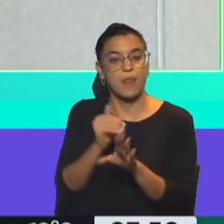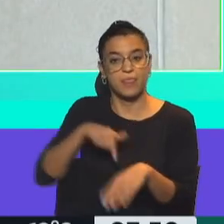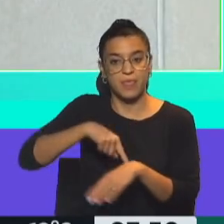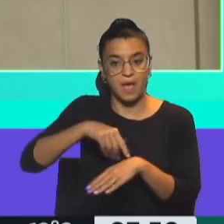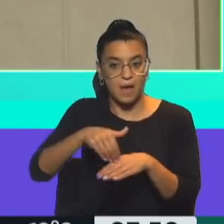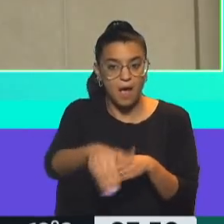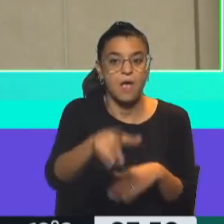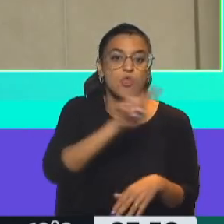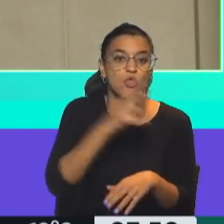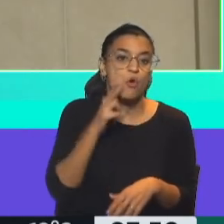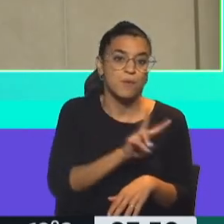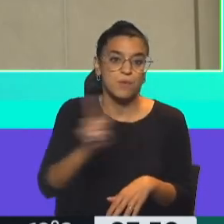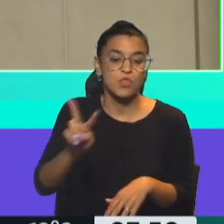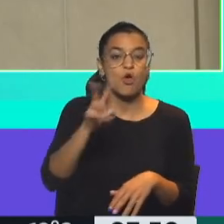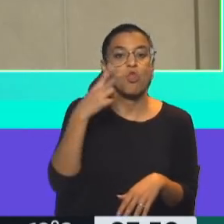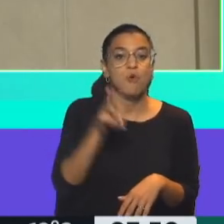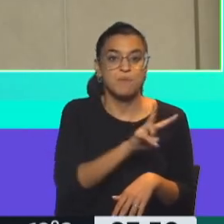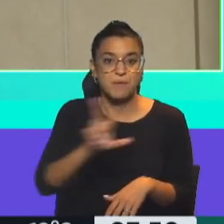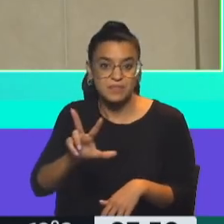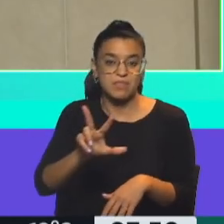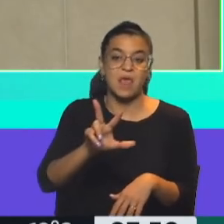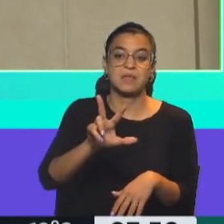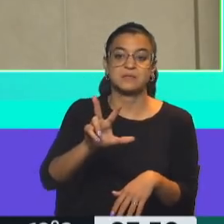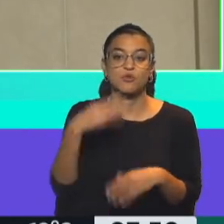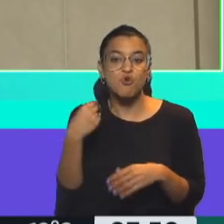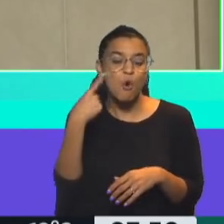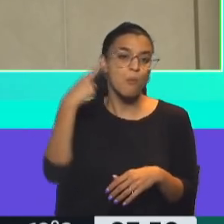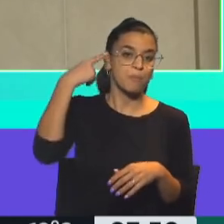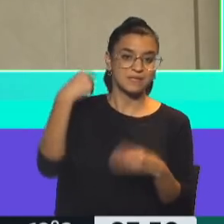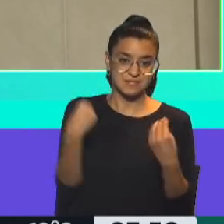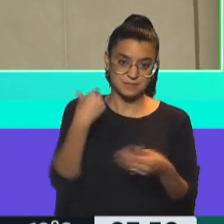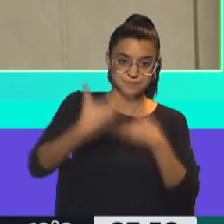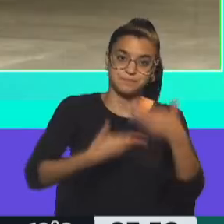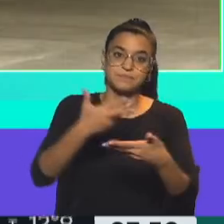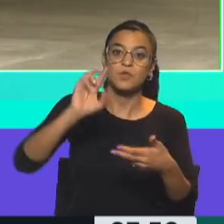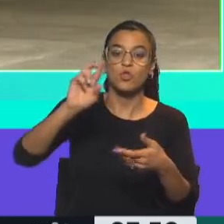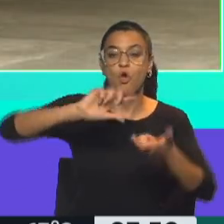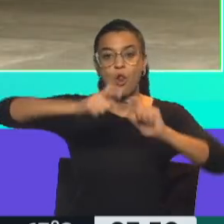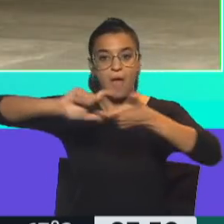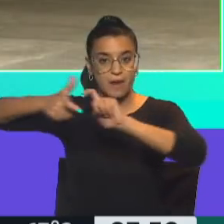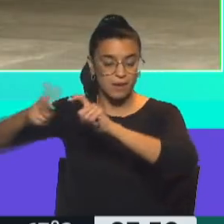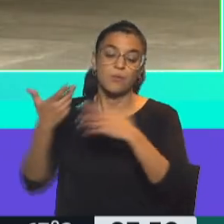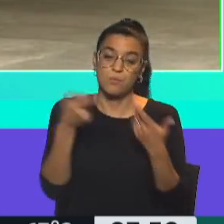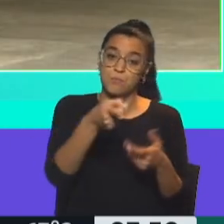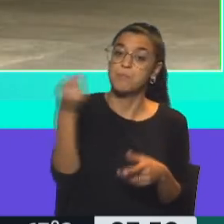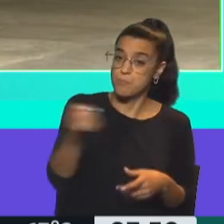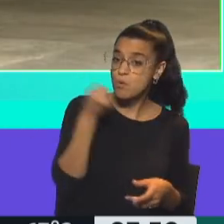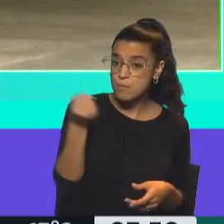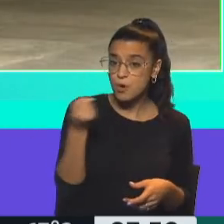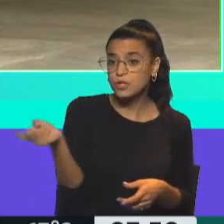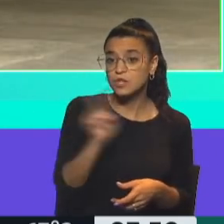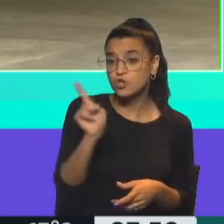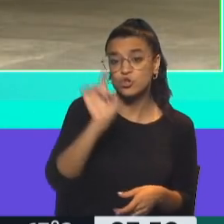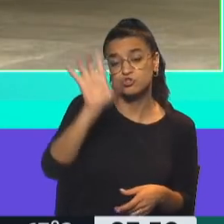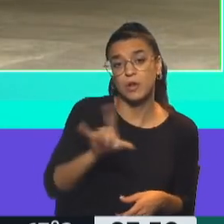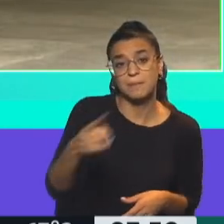en el 2022, en el 2023, cómo te imaginas que vas a manejar el tipo de cambio. Es algo muy importante, no solo